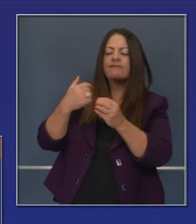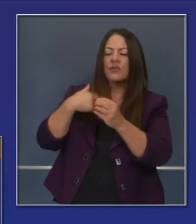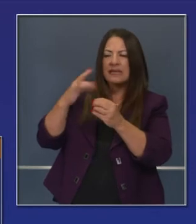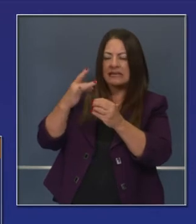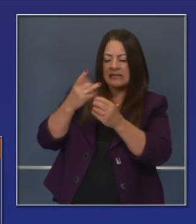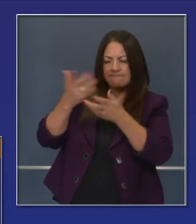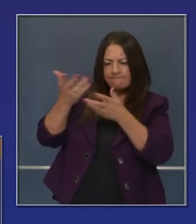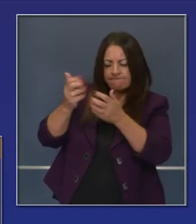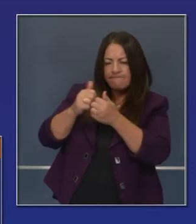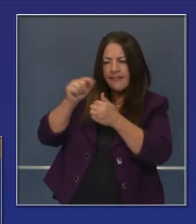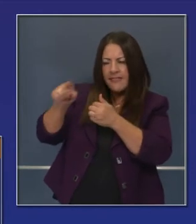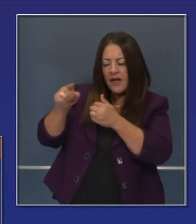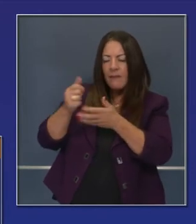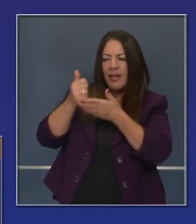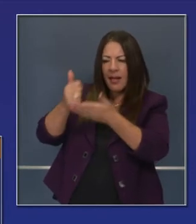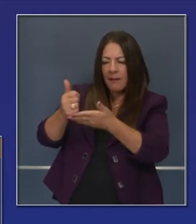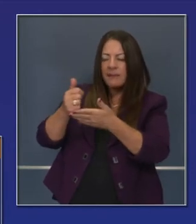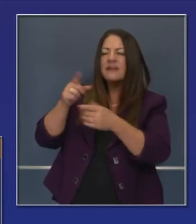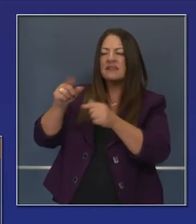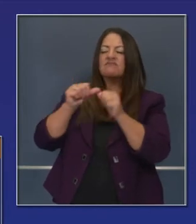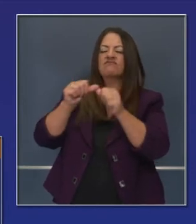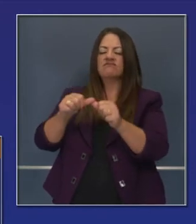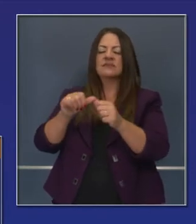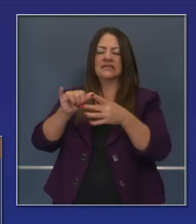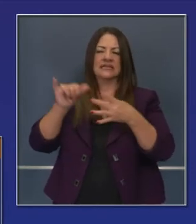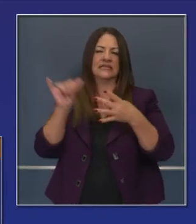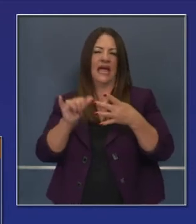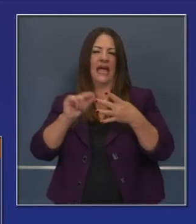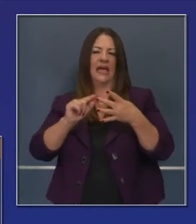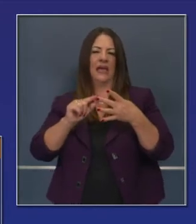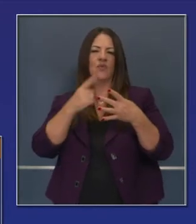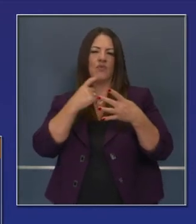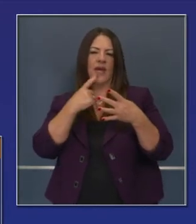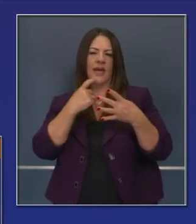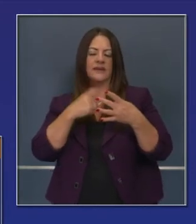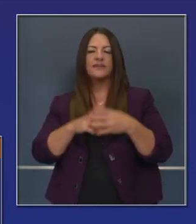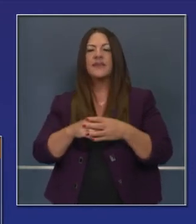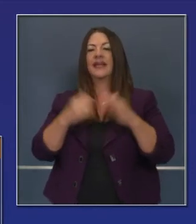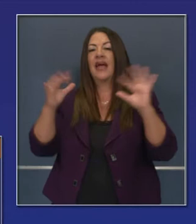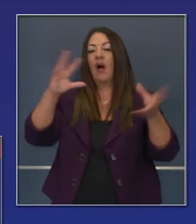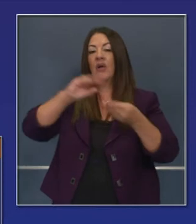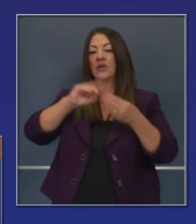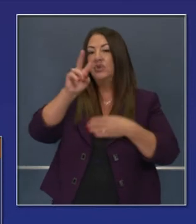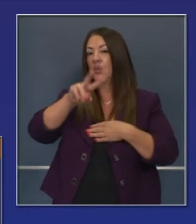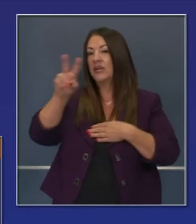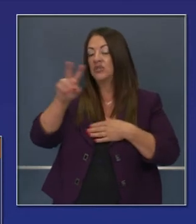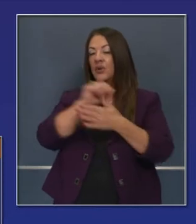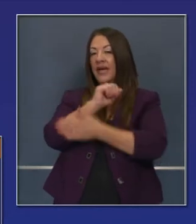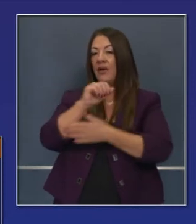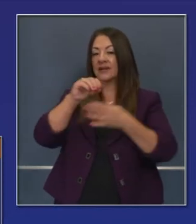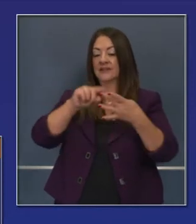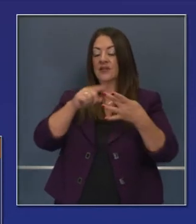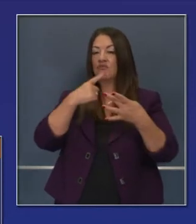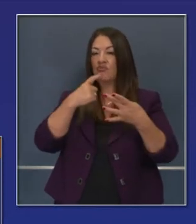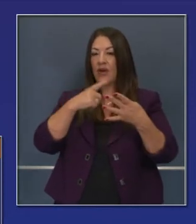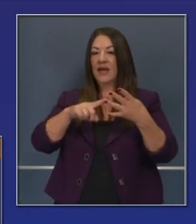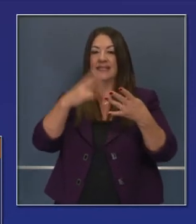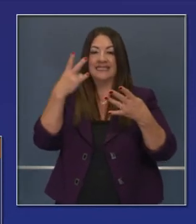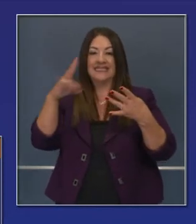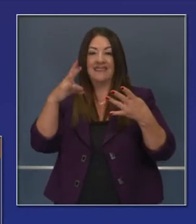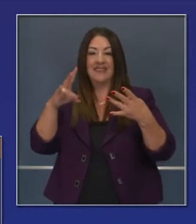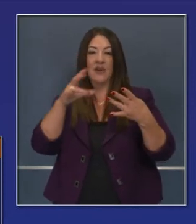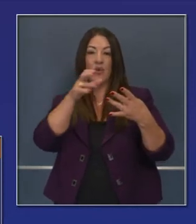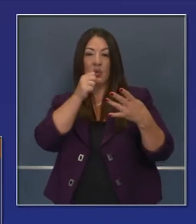Trabajamos con ese condado para mantenerlos a ellos en el nivel rojo. Ahora tenemos 22 condados en el nivel rojo, 17 en el nivel